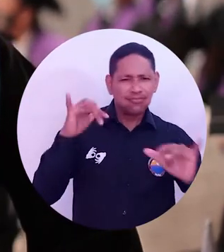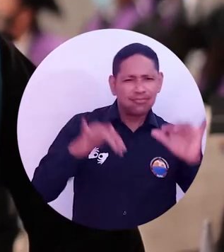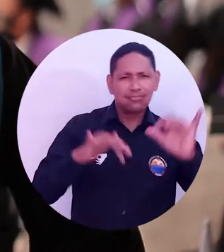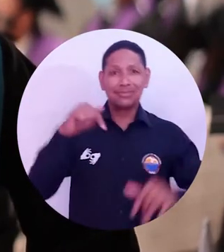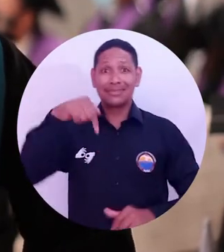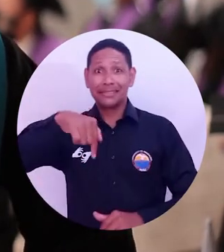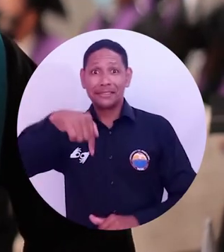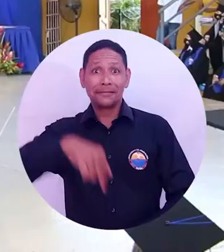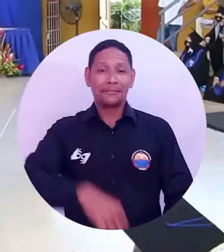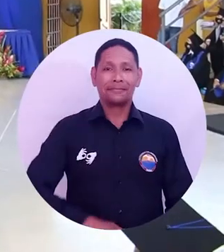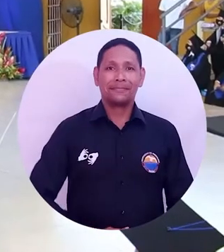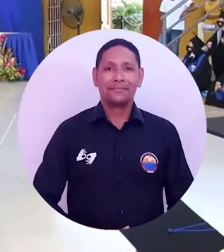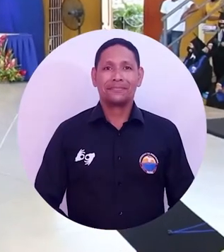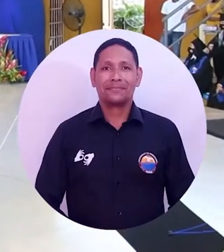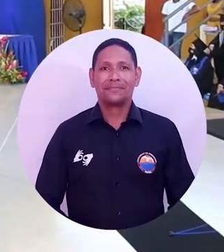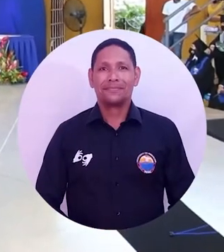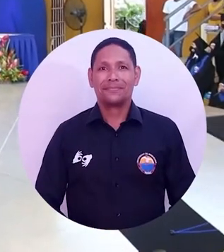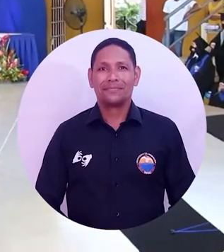celebración académica.